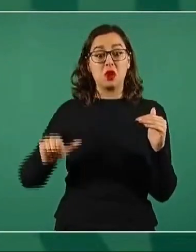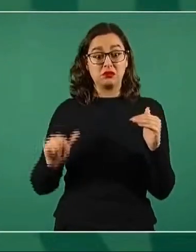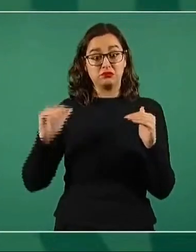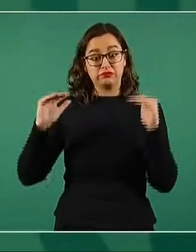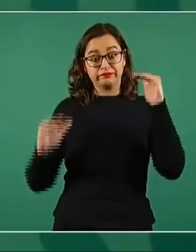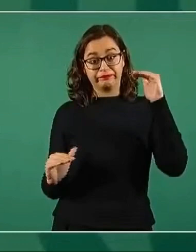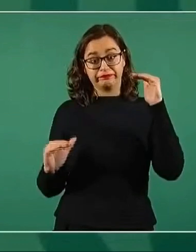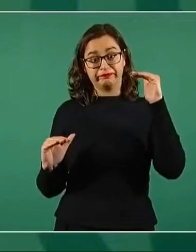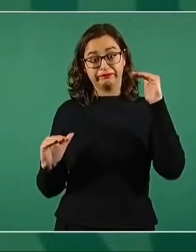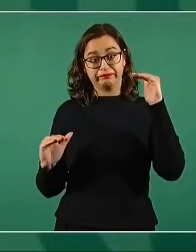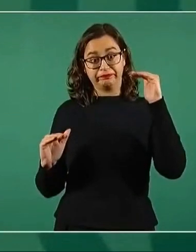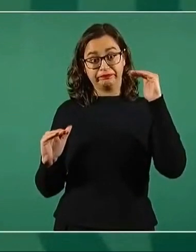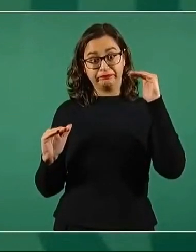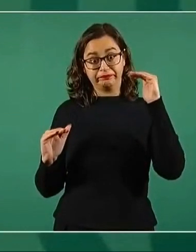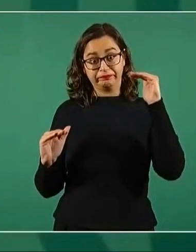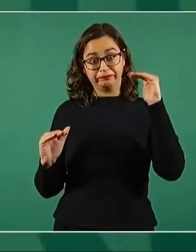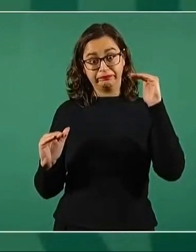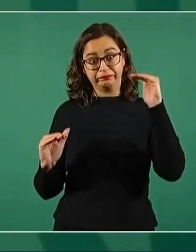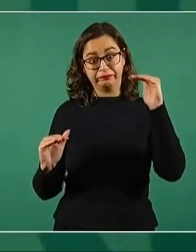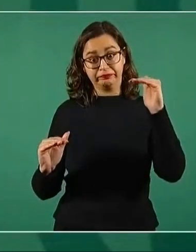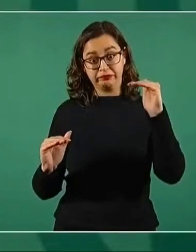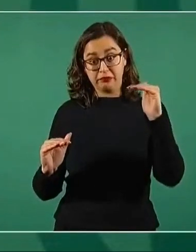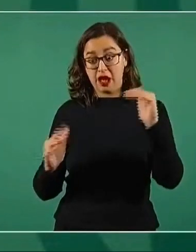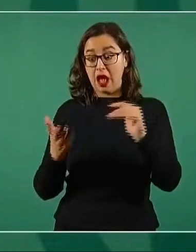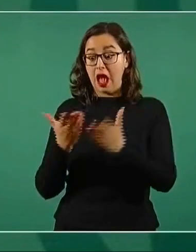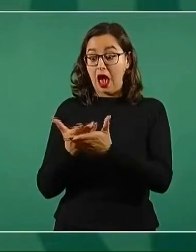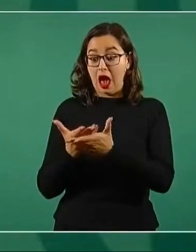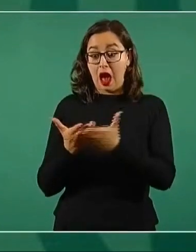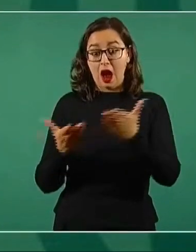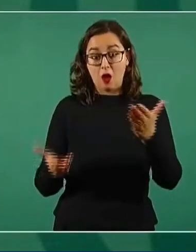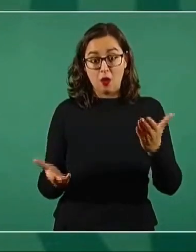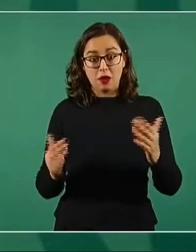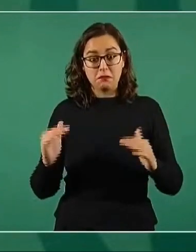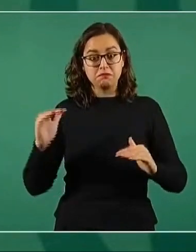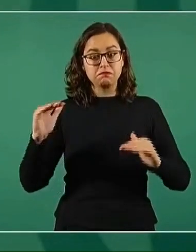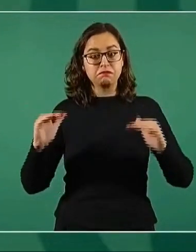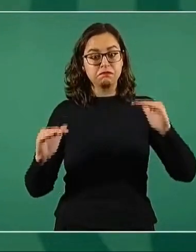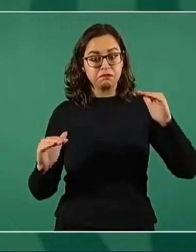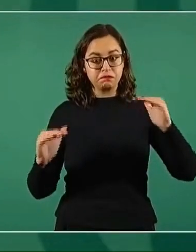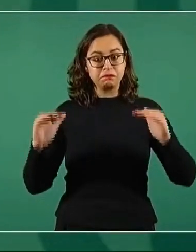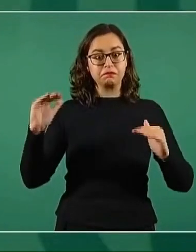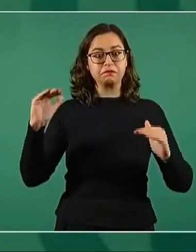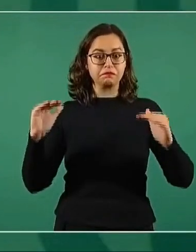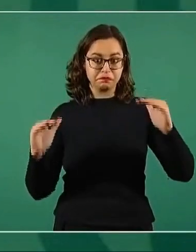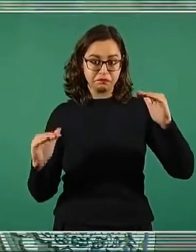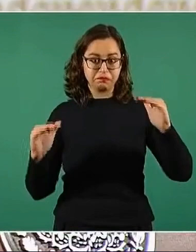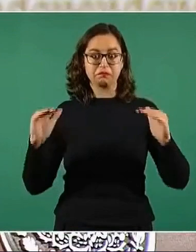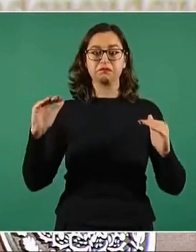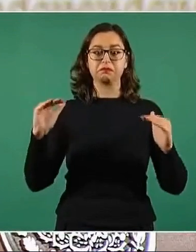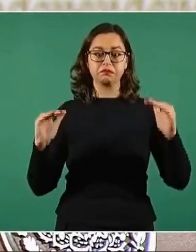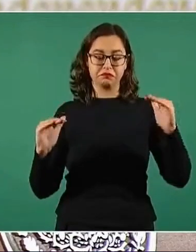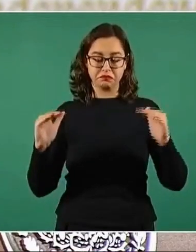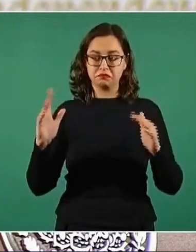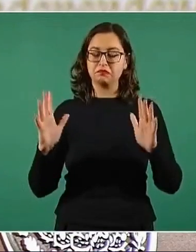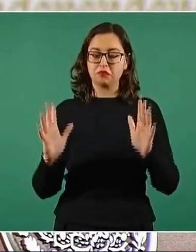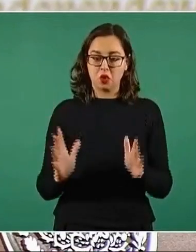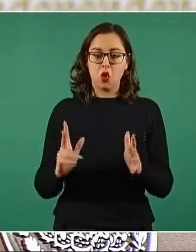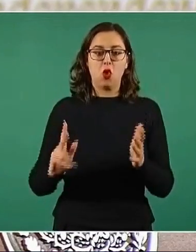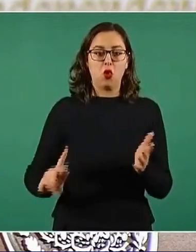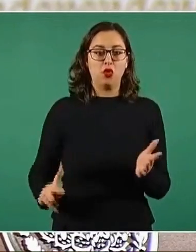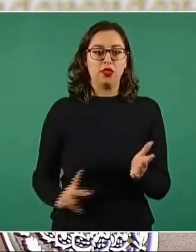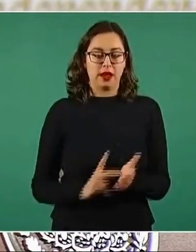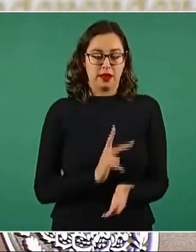no pasaba desde desde